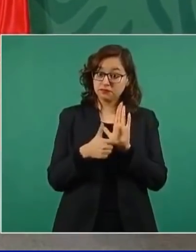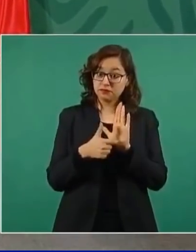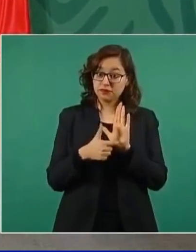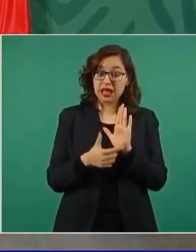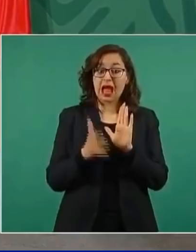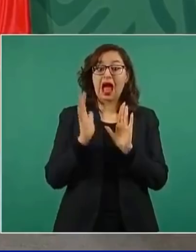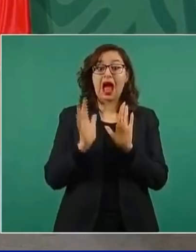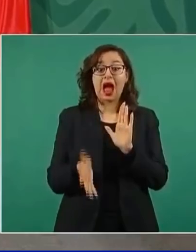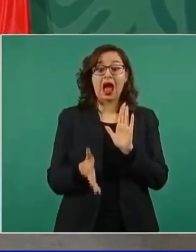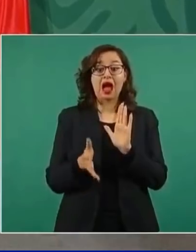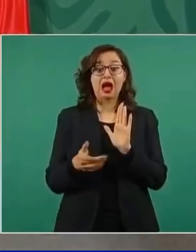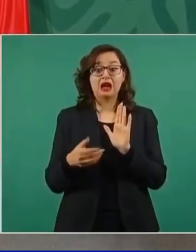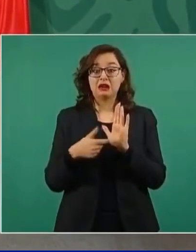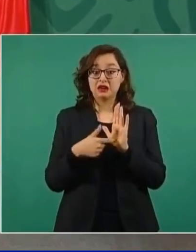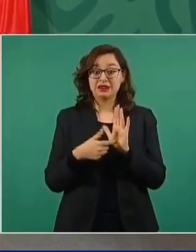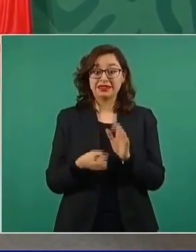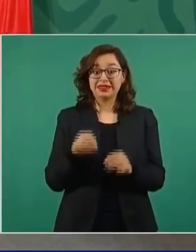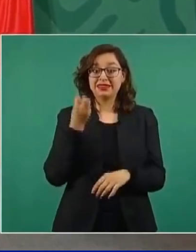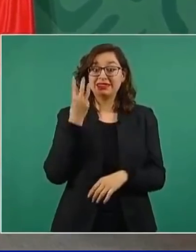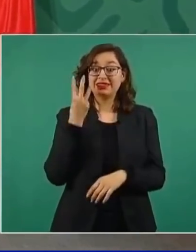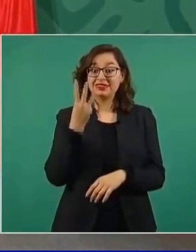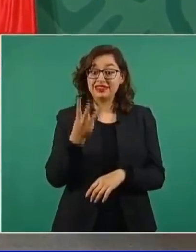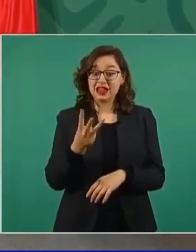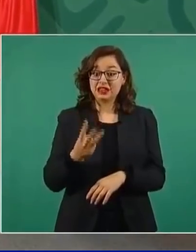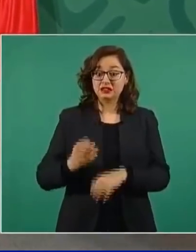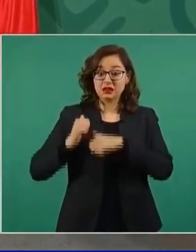hay división y hay equilibrio entre los poderes.